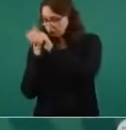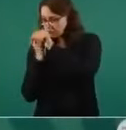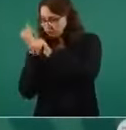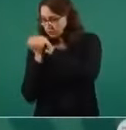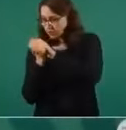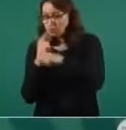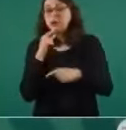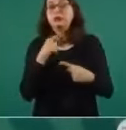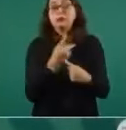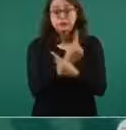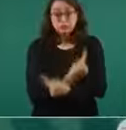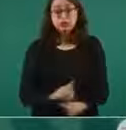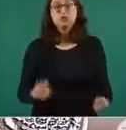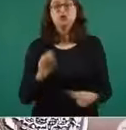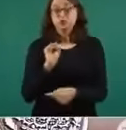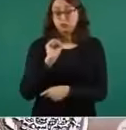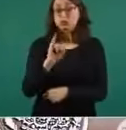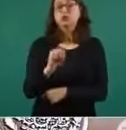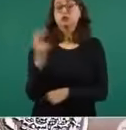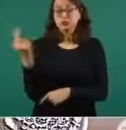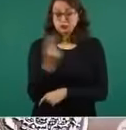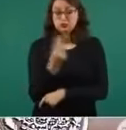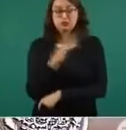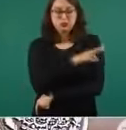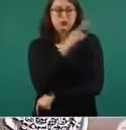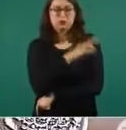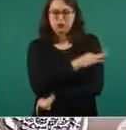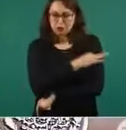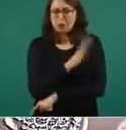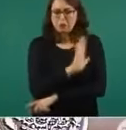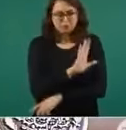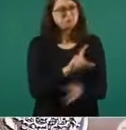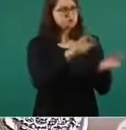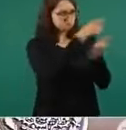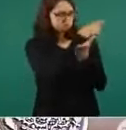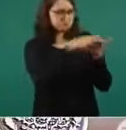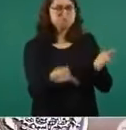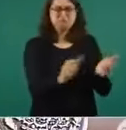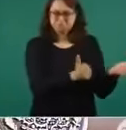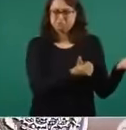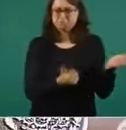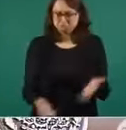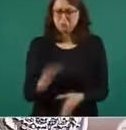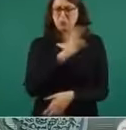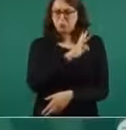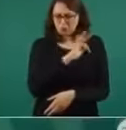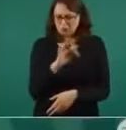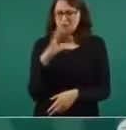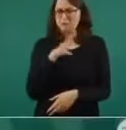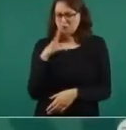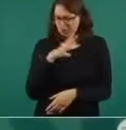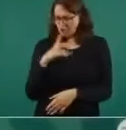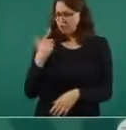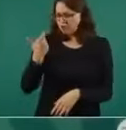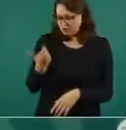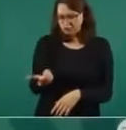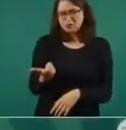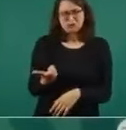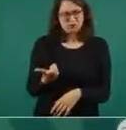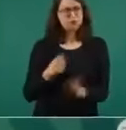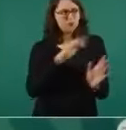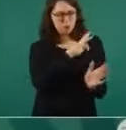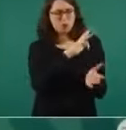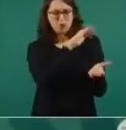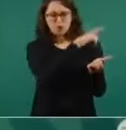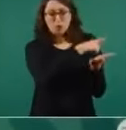se puede, pero hay que ver qué opinan